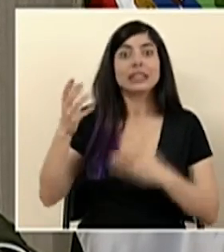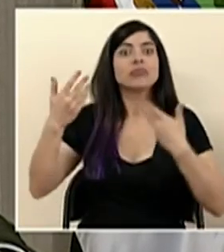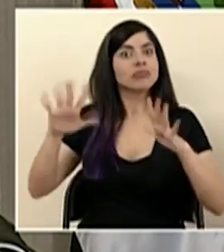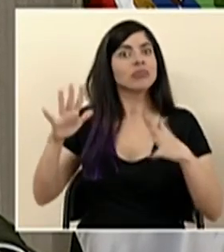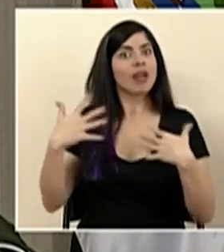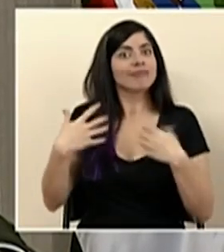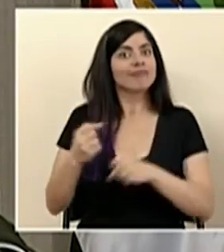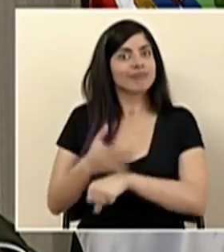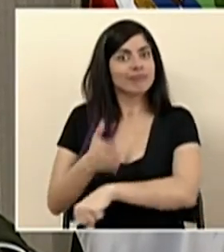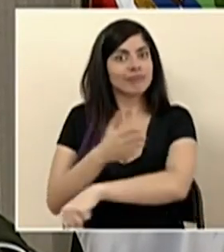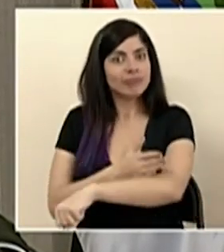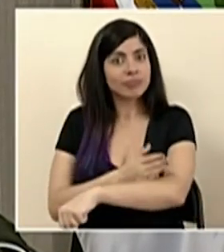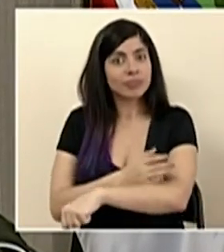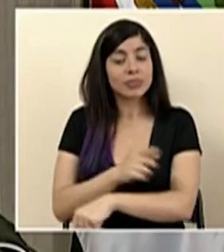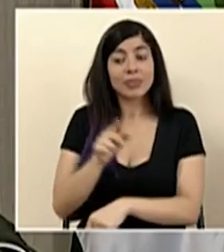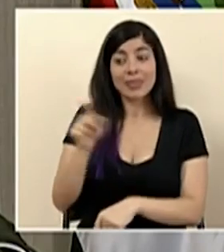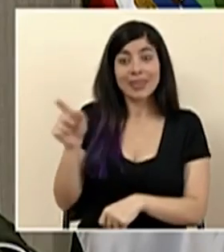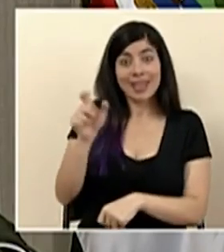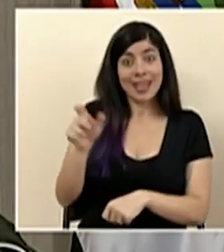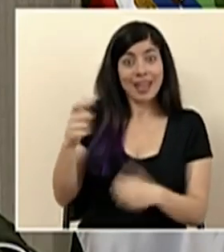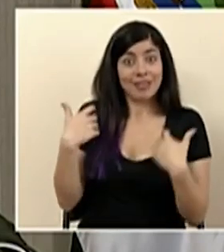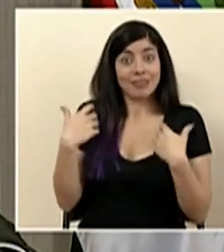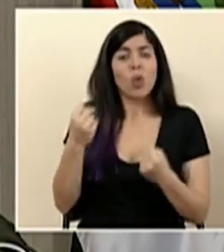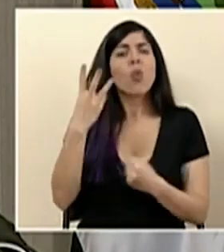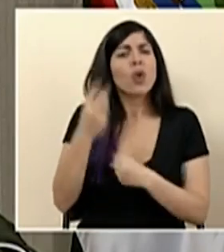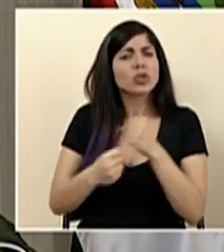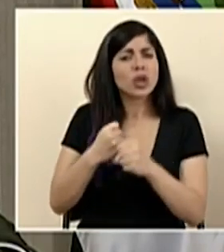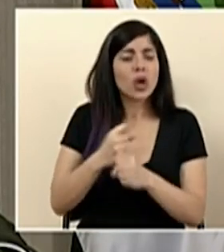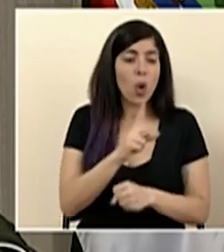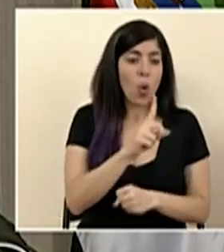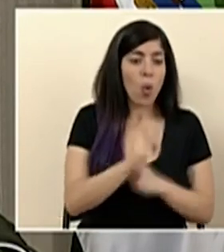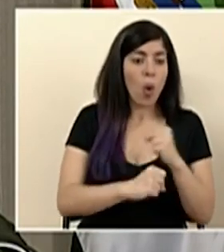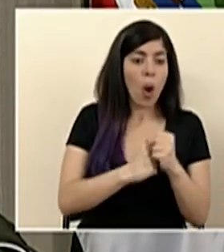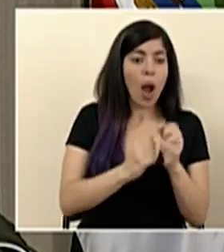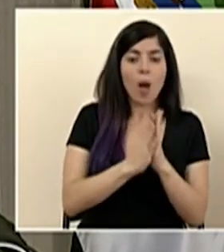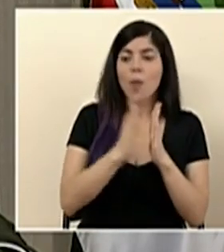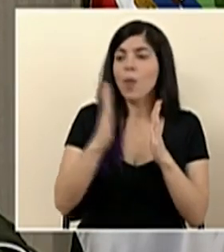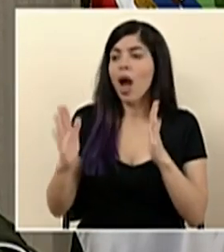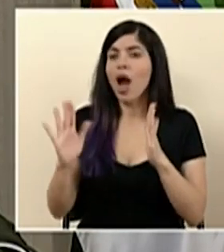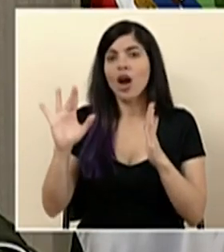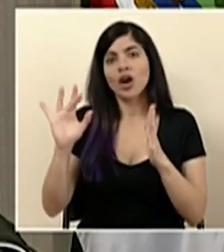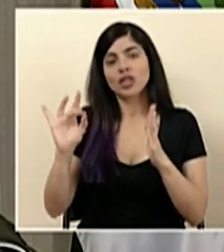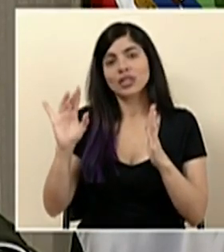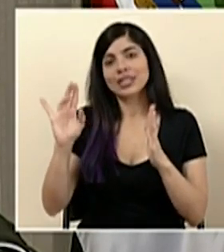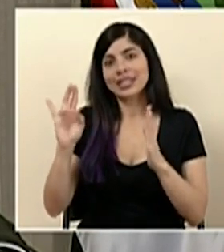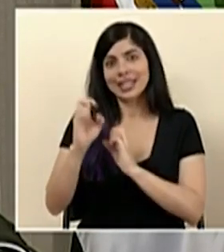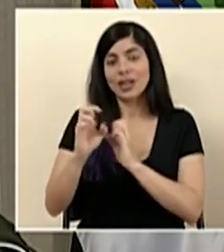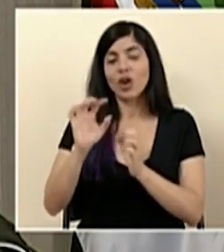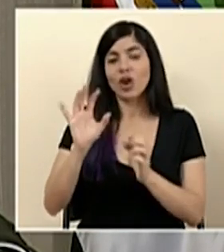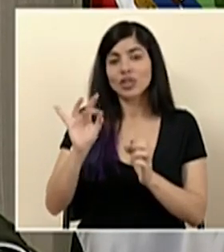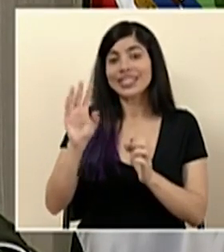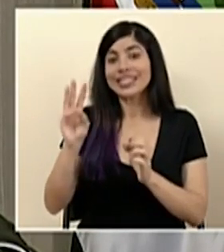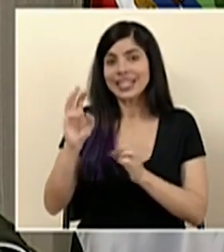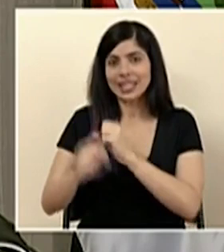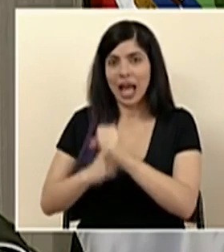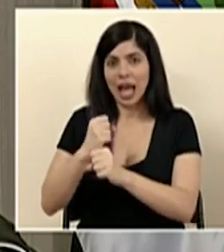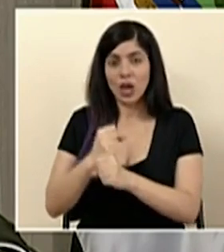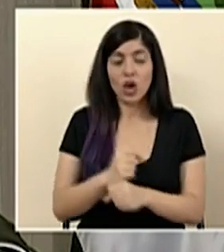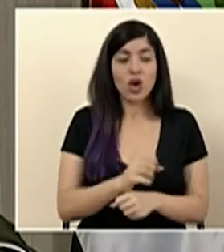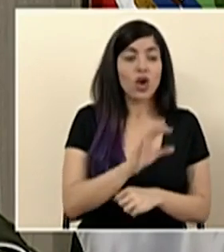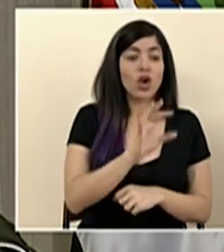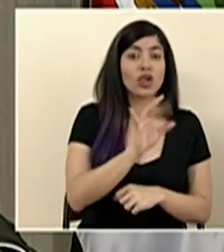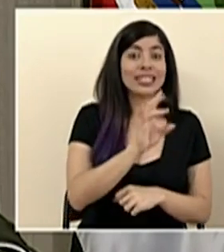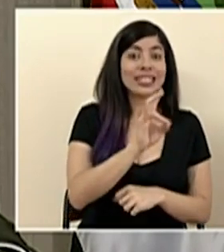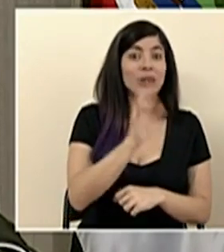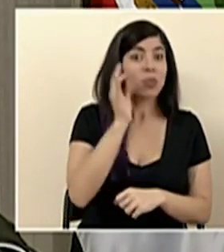Gracias. Gracias. de estos recuperados va desde el año hasta los 86 años. Tenemos 97 mujeres y 99